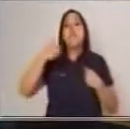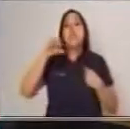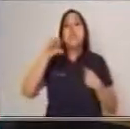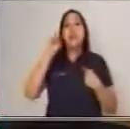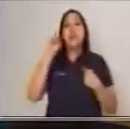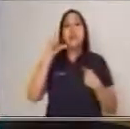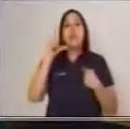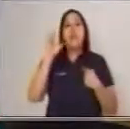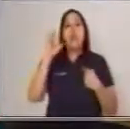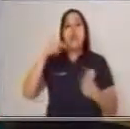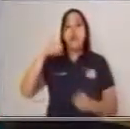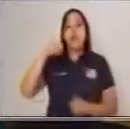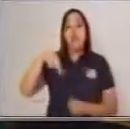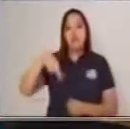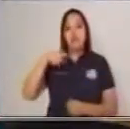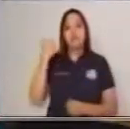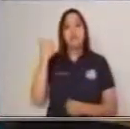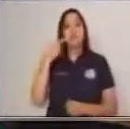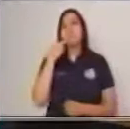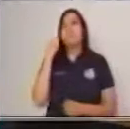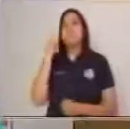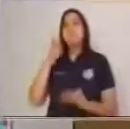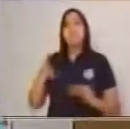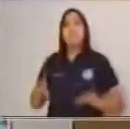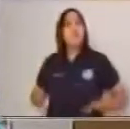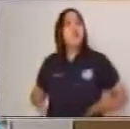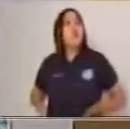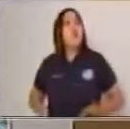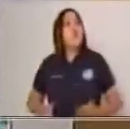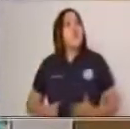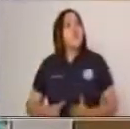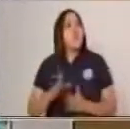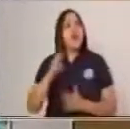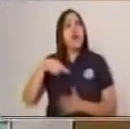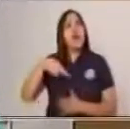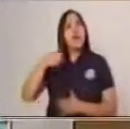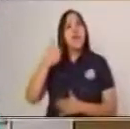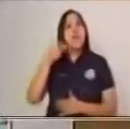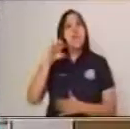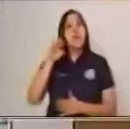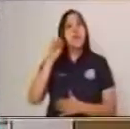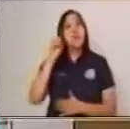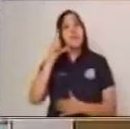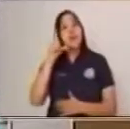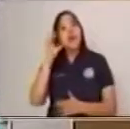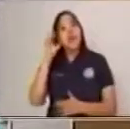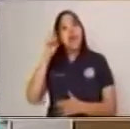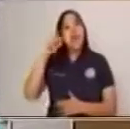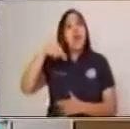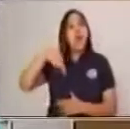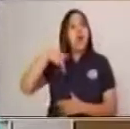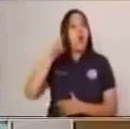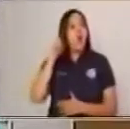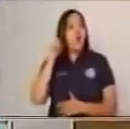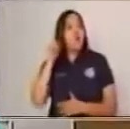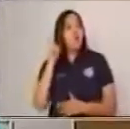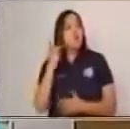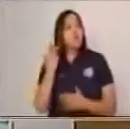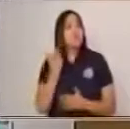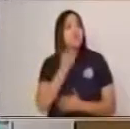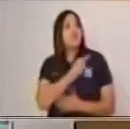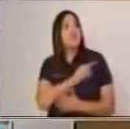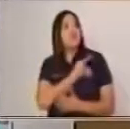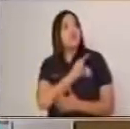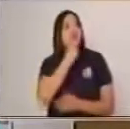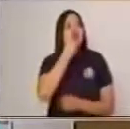Bonaparte. Nacido en Napoleón Edith Bonaparte, Napoleone o Nabulione, en Corzo, solo un